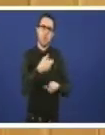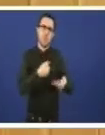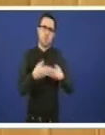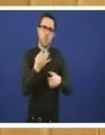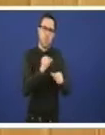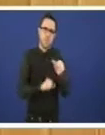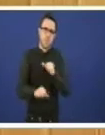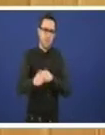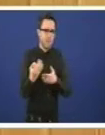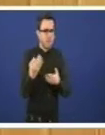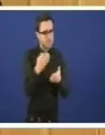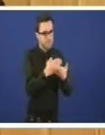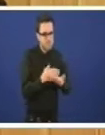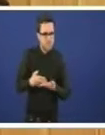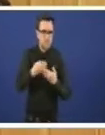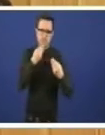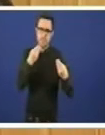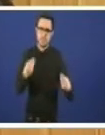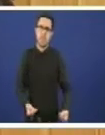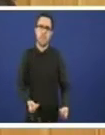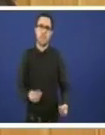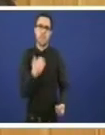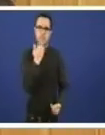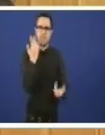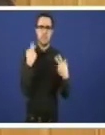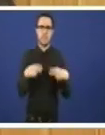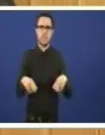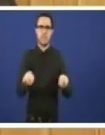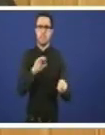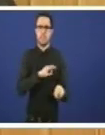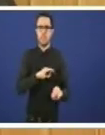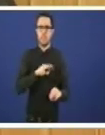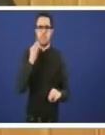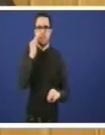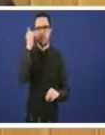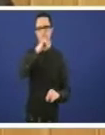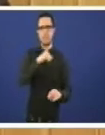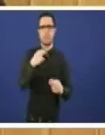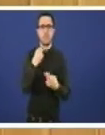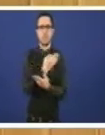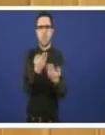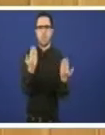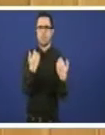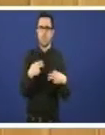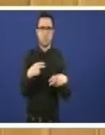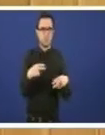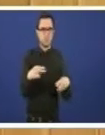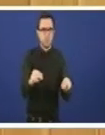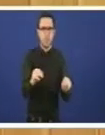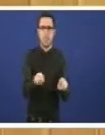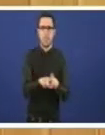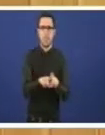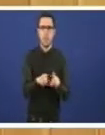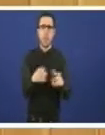xa máis idónea e remato señoras e señores deputados referíndome ao texto da moción